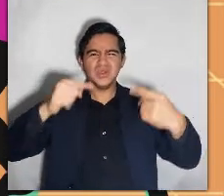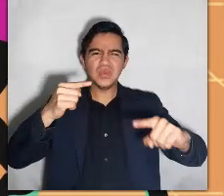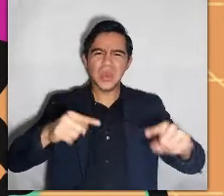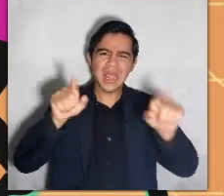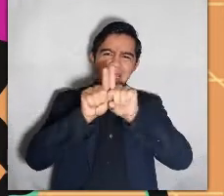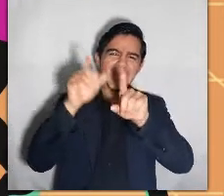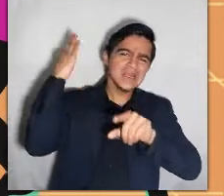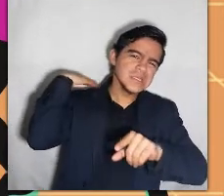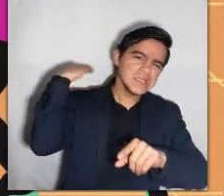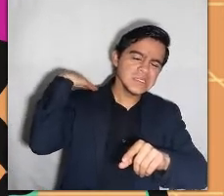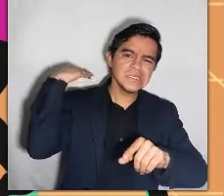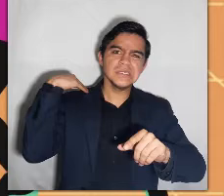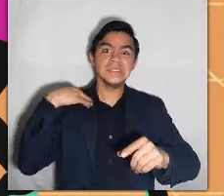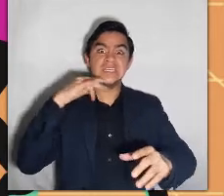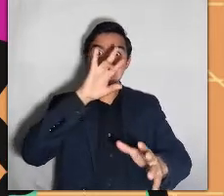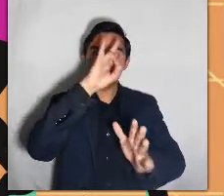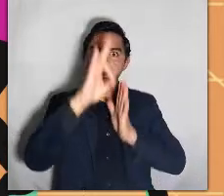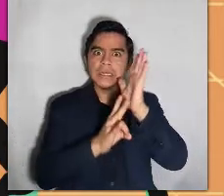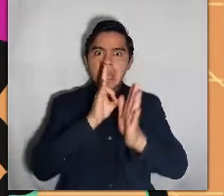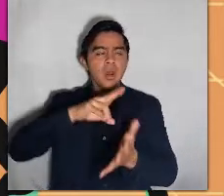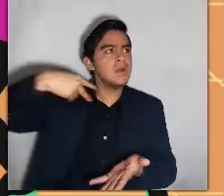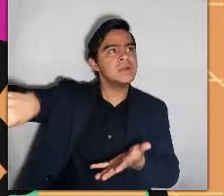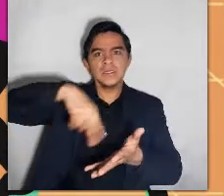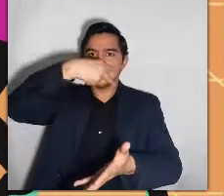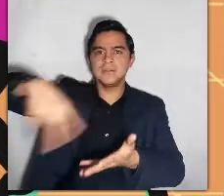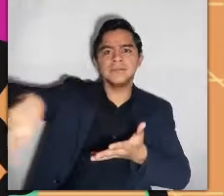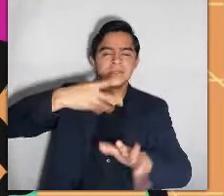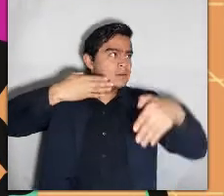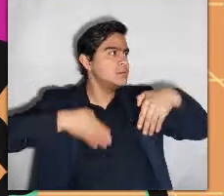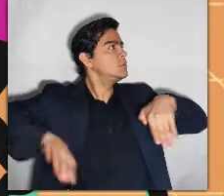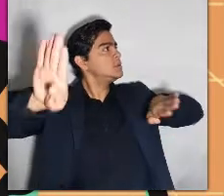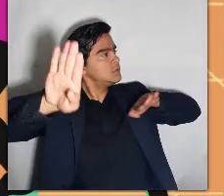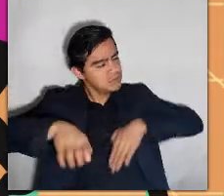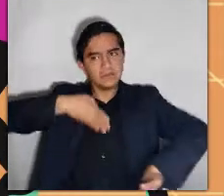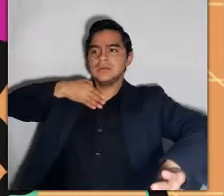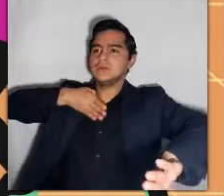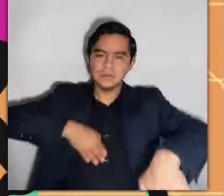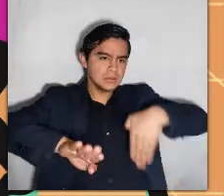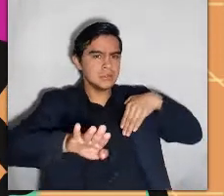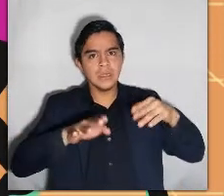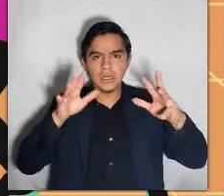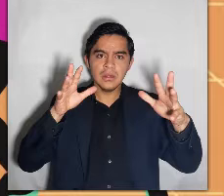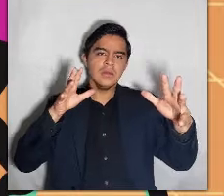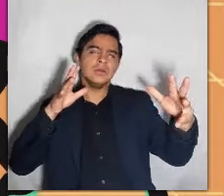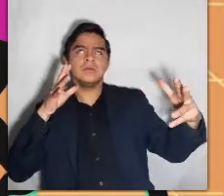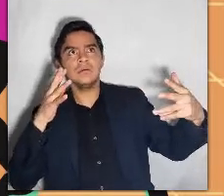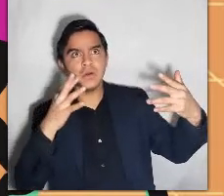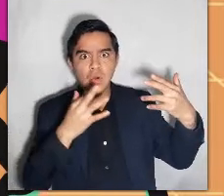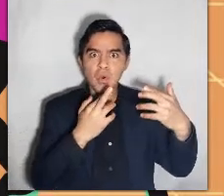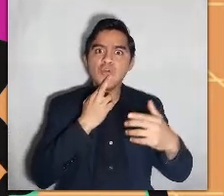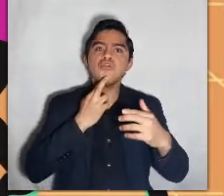y le dolían los pies y la espalda. Llevaba siete agotadoras horas bailando sin parar cuando de repente